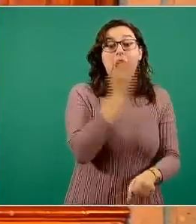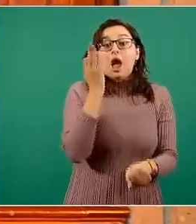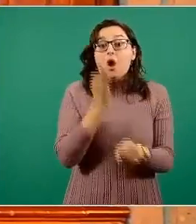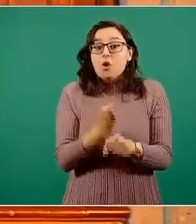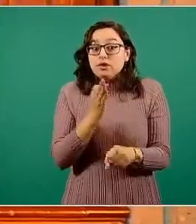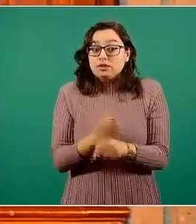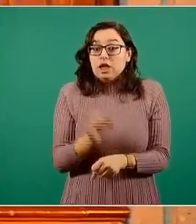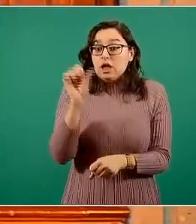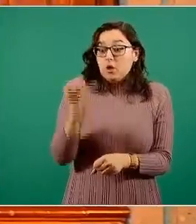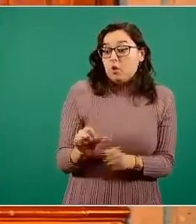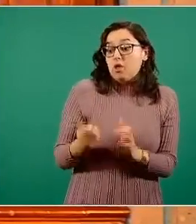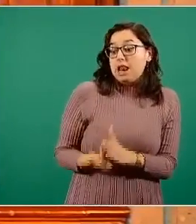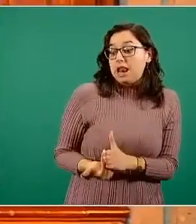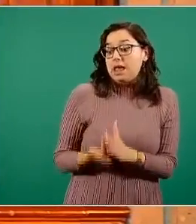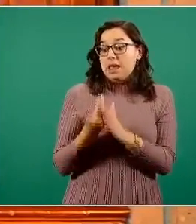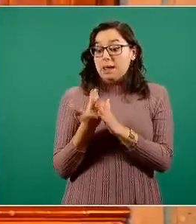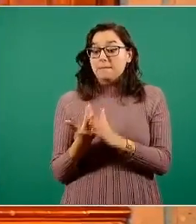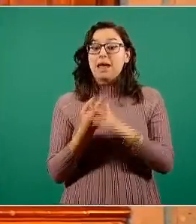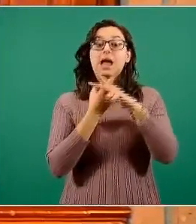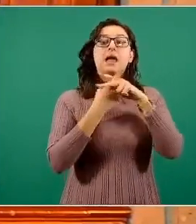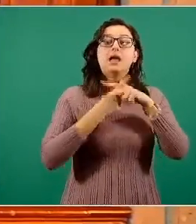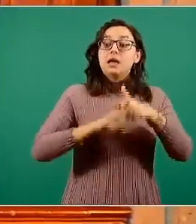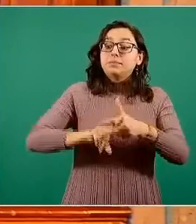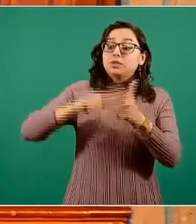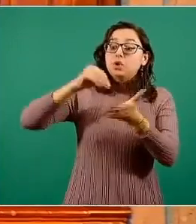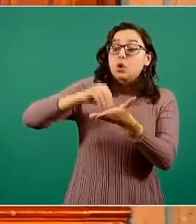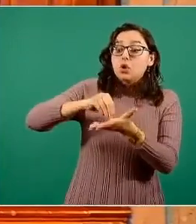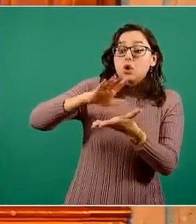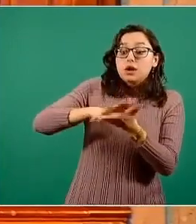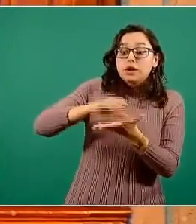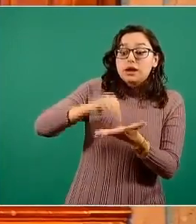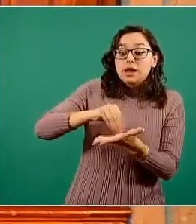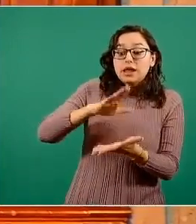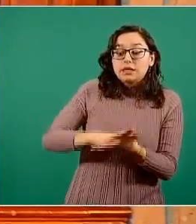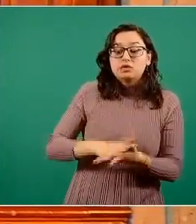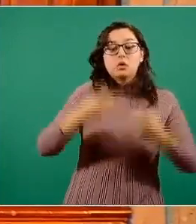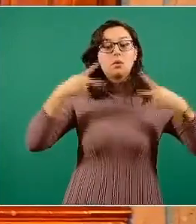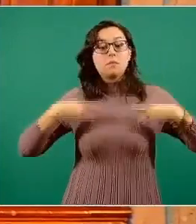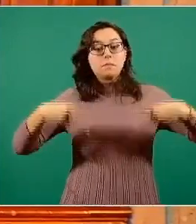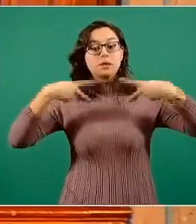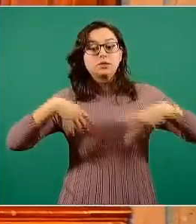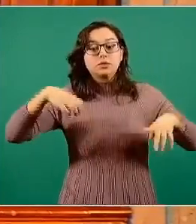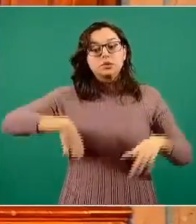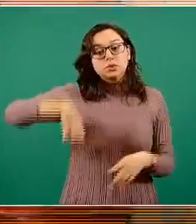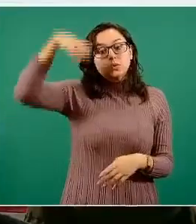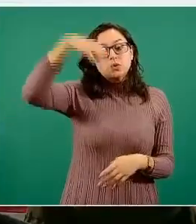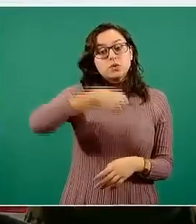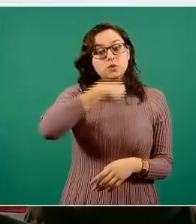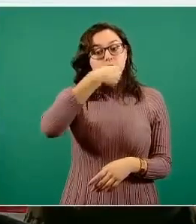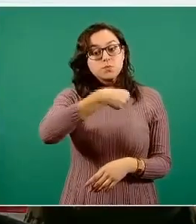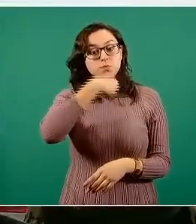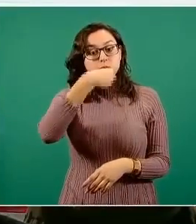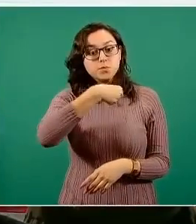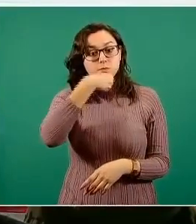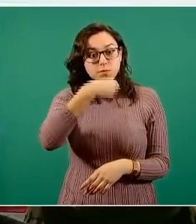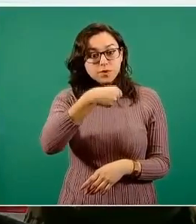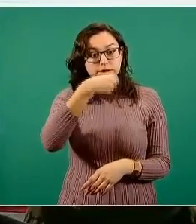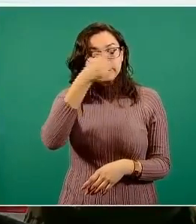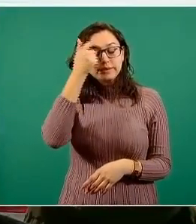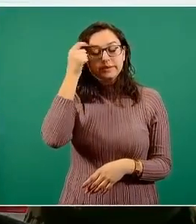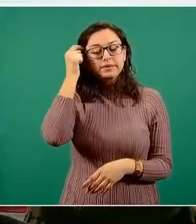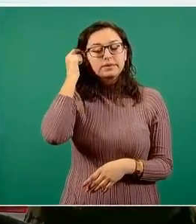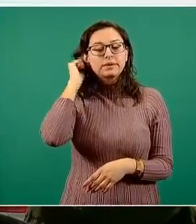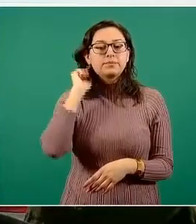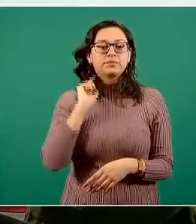para la vacunación de personas adultas mayores. Explicaremos ahora detalles con la sección de